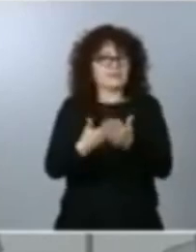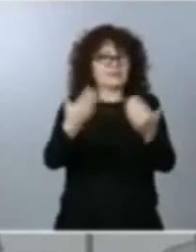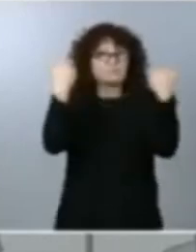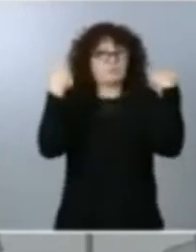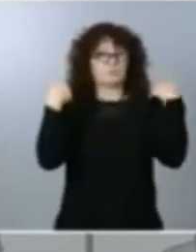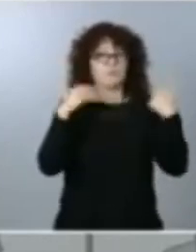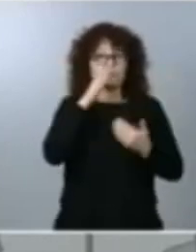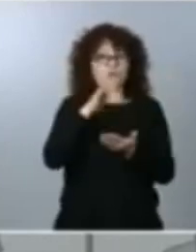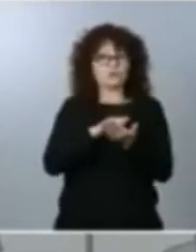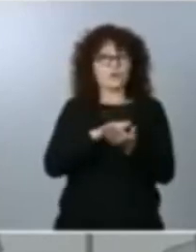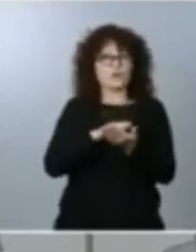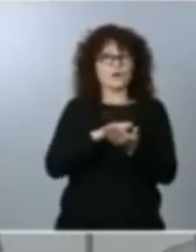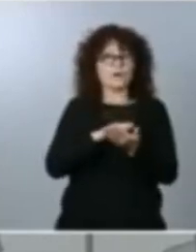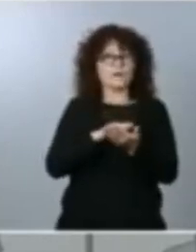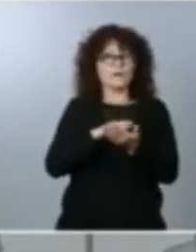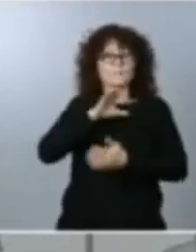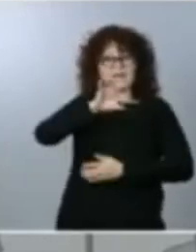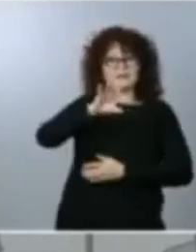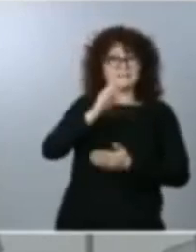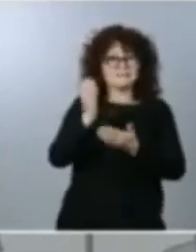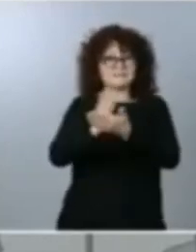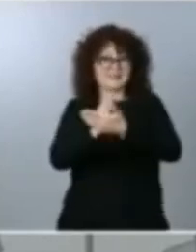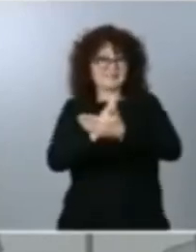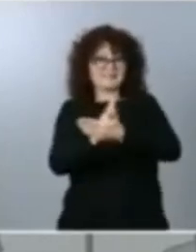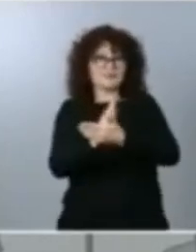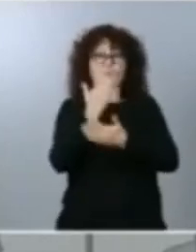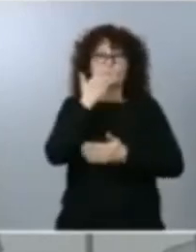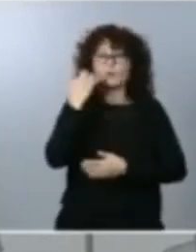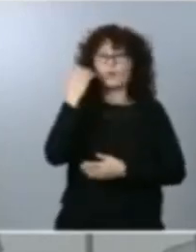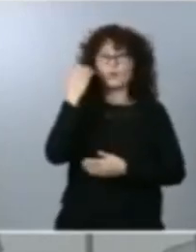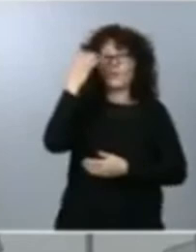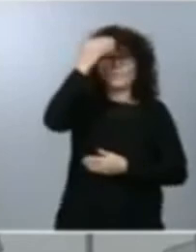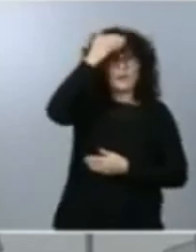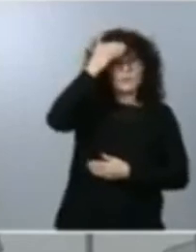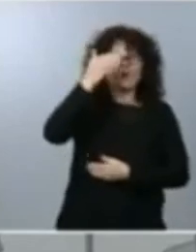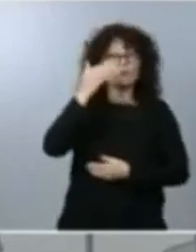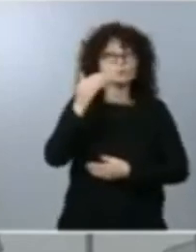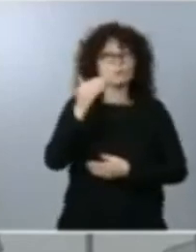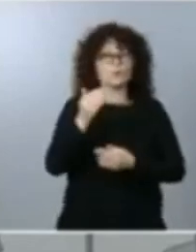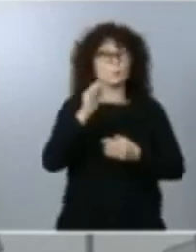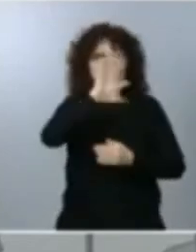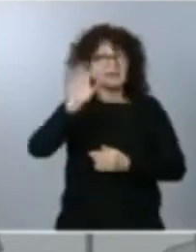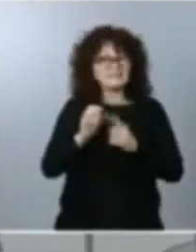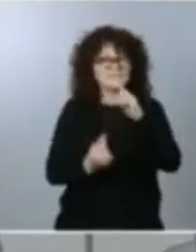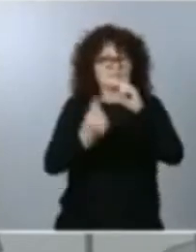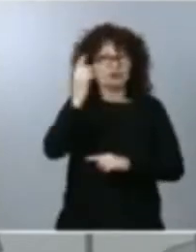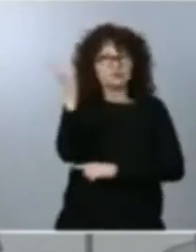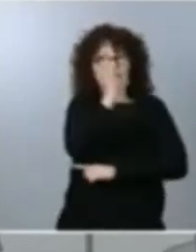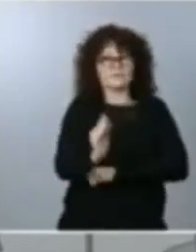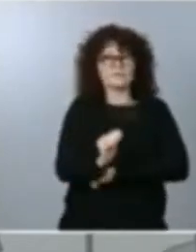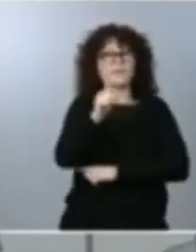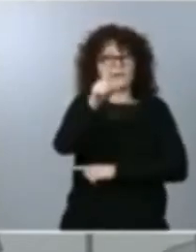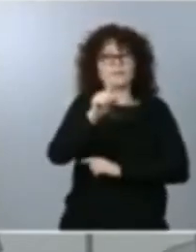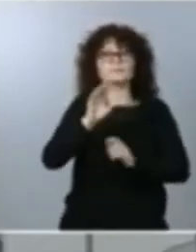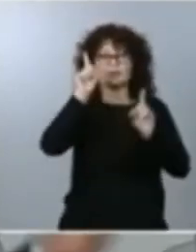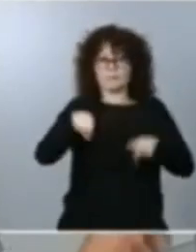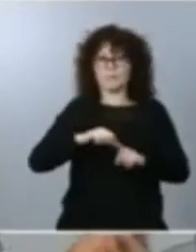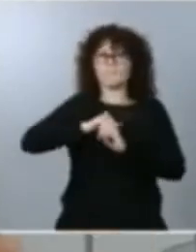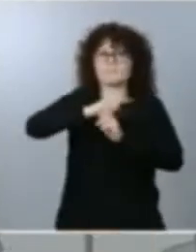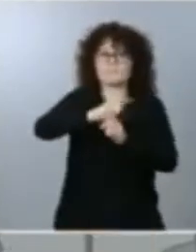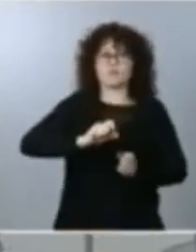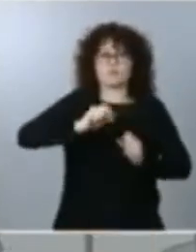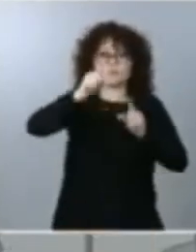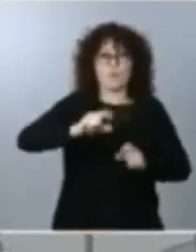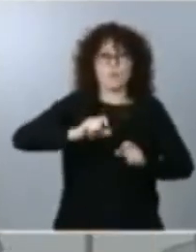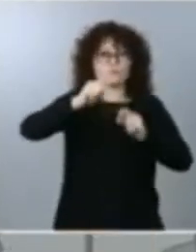Marruecos u otros países del norte de África son países que están sufriendo también la migración la presión migratoria de otros países